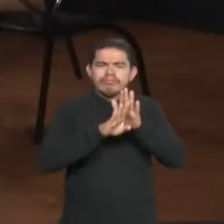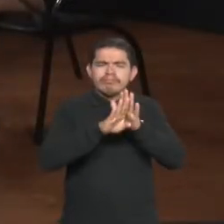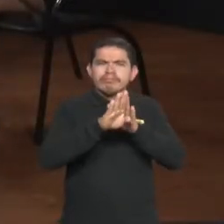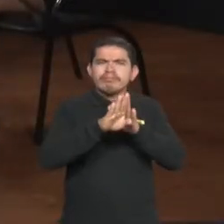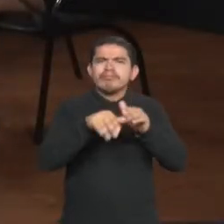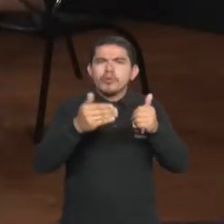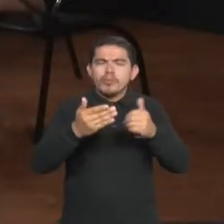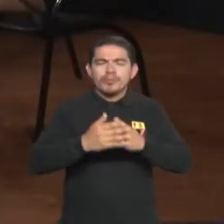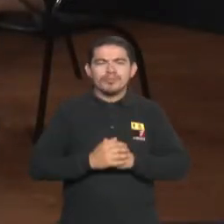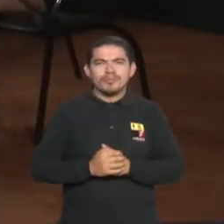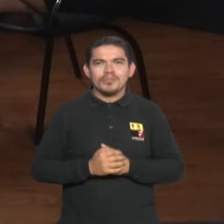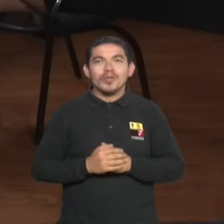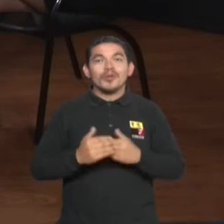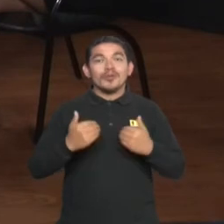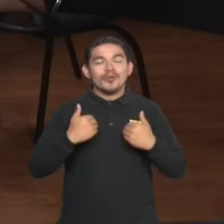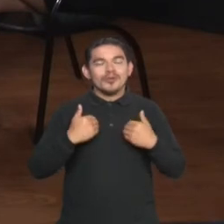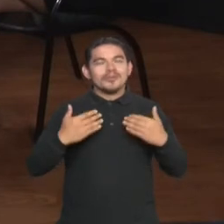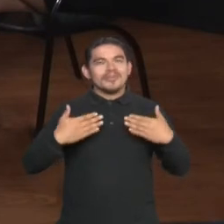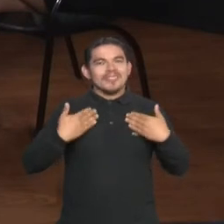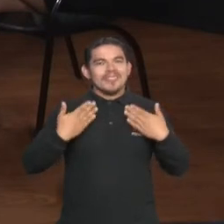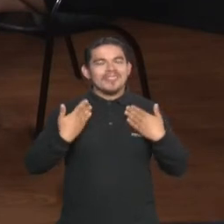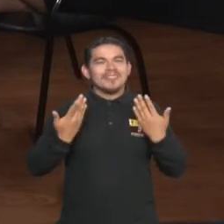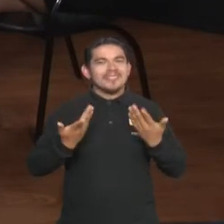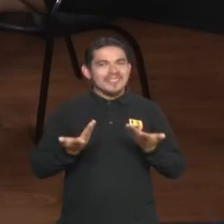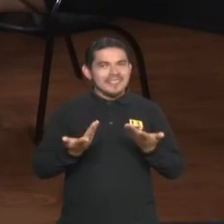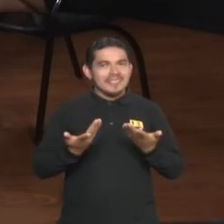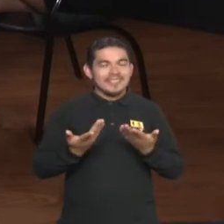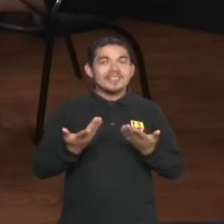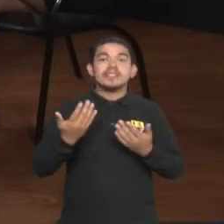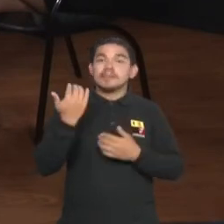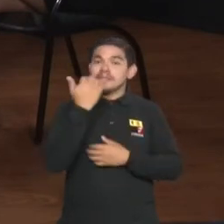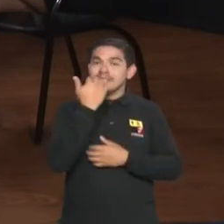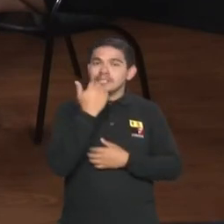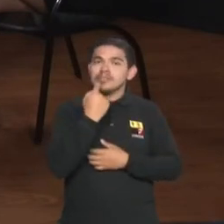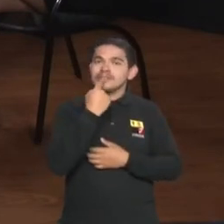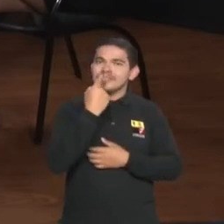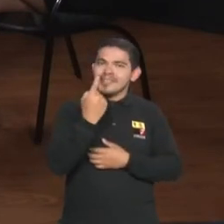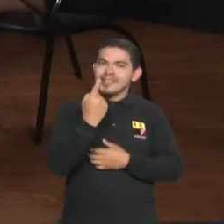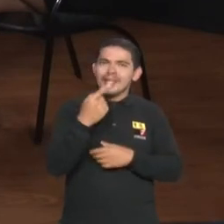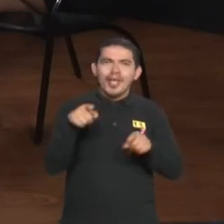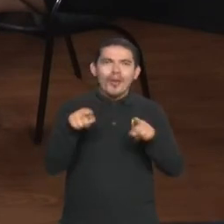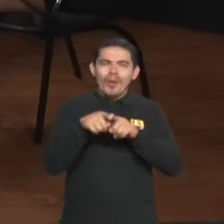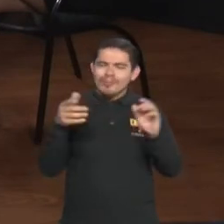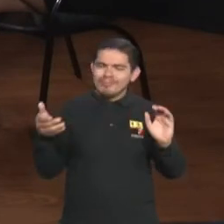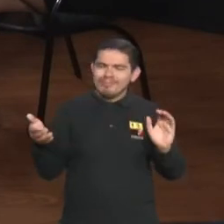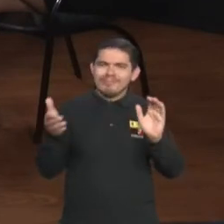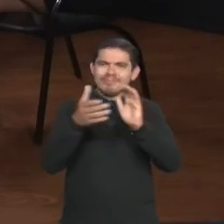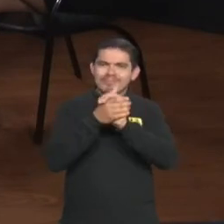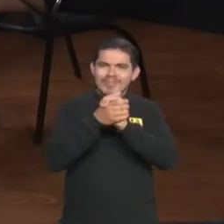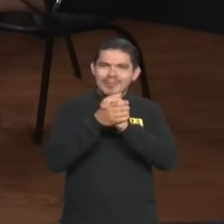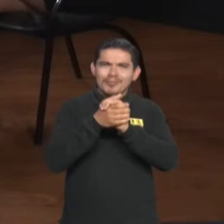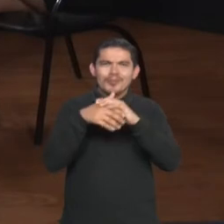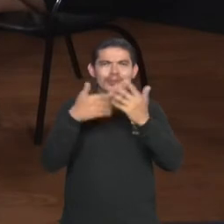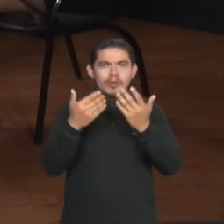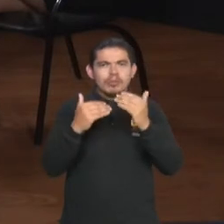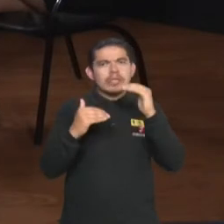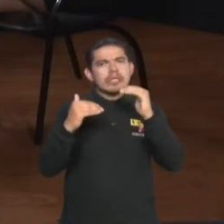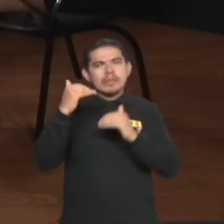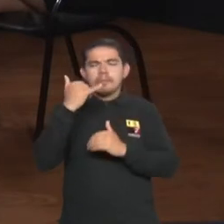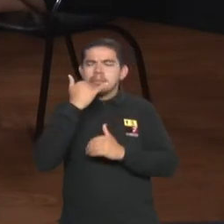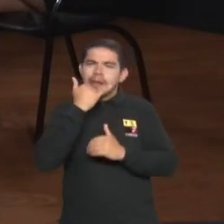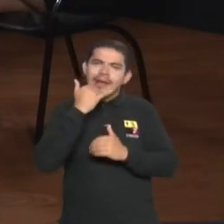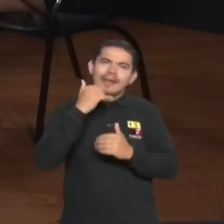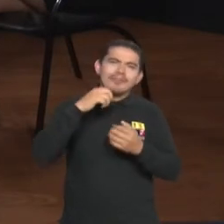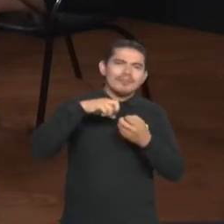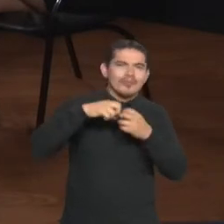me congratula mucho que Vinicio nos haya puesto en ese espacio de tratarnos como un matrimonio, en donde hay altos y bajos igual,